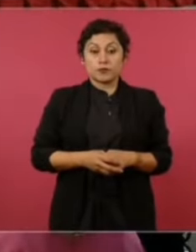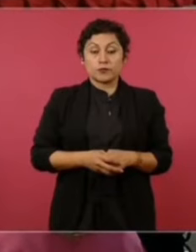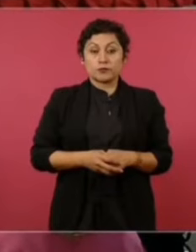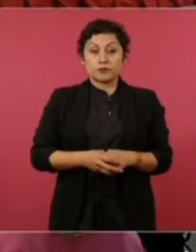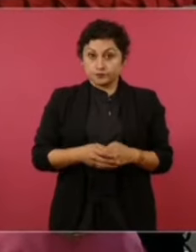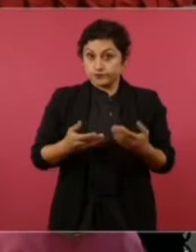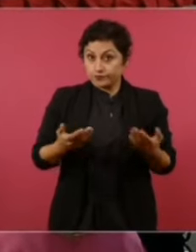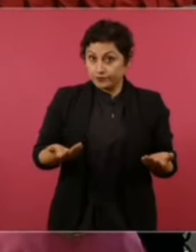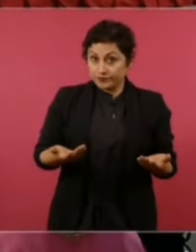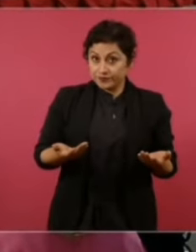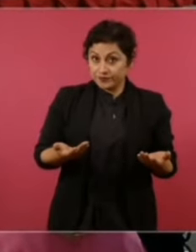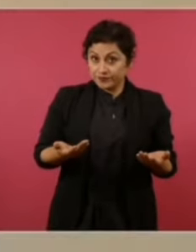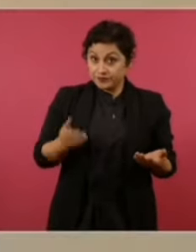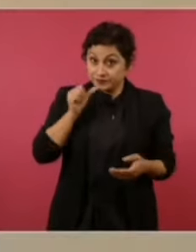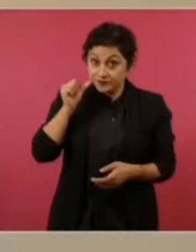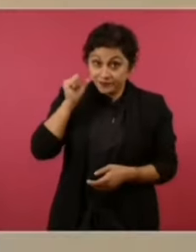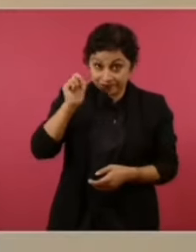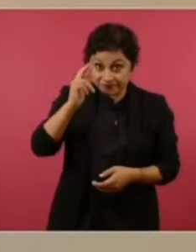sí, lo que pasó ayer.